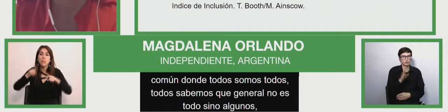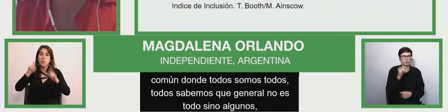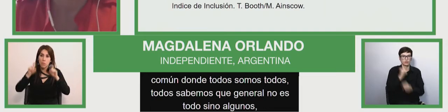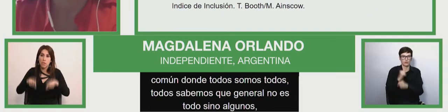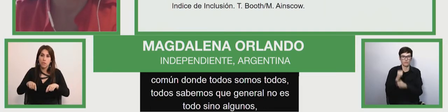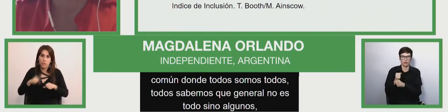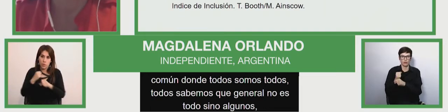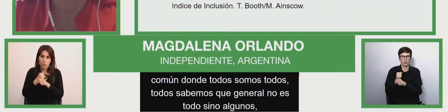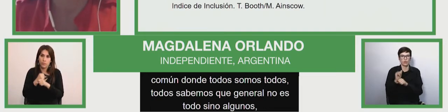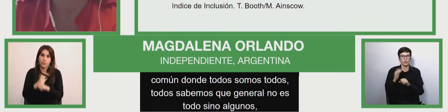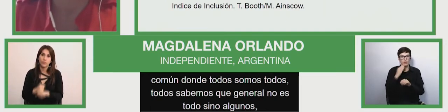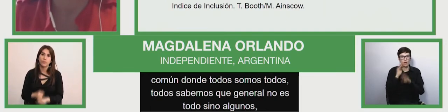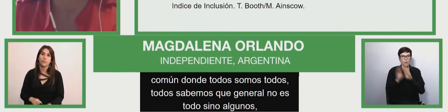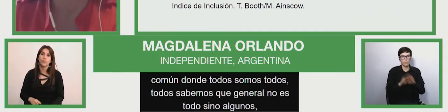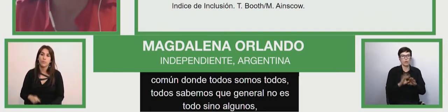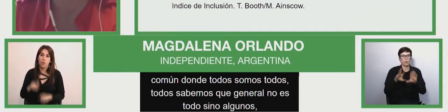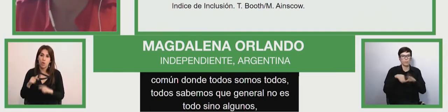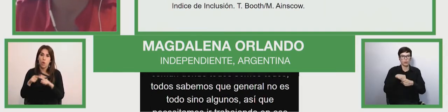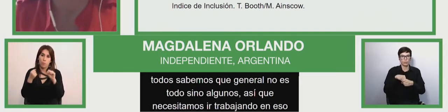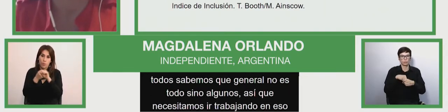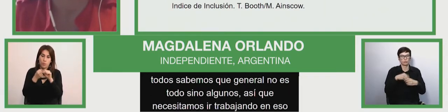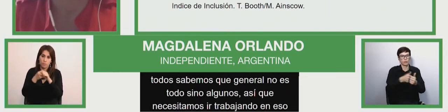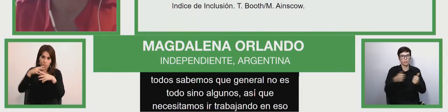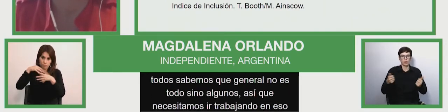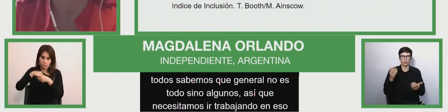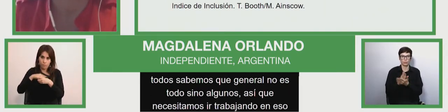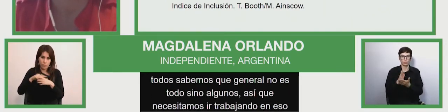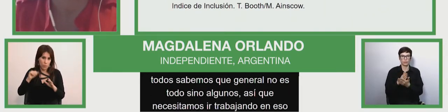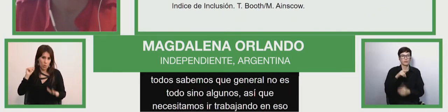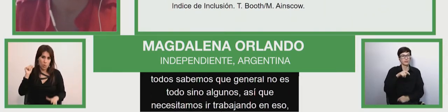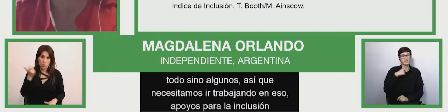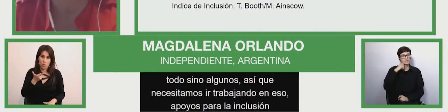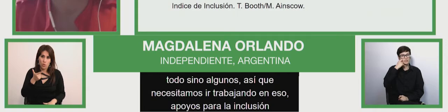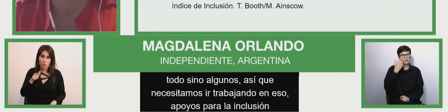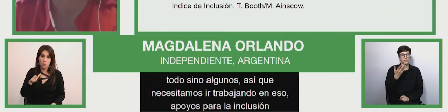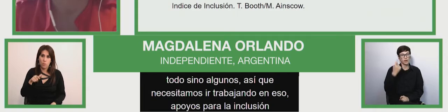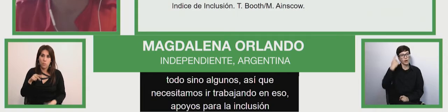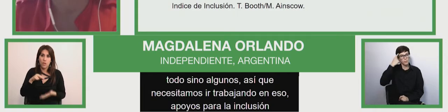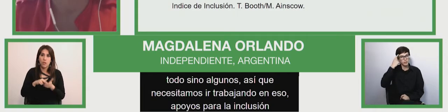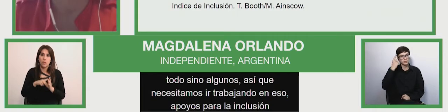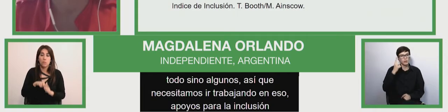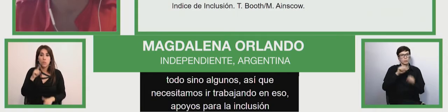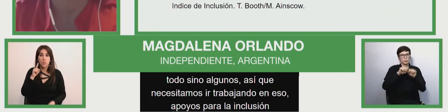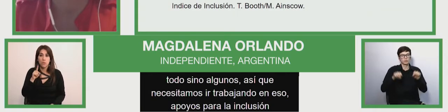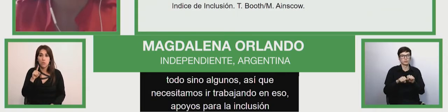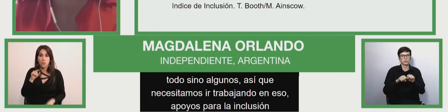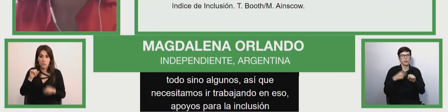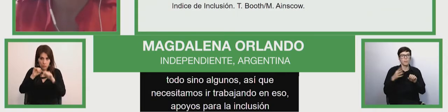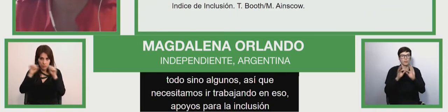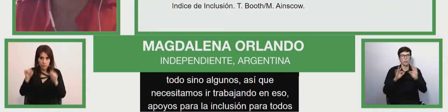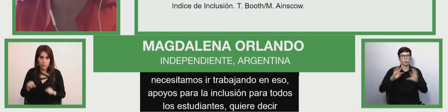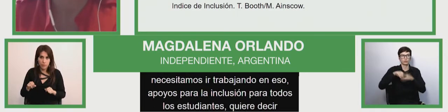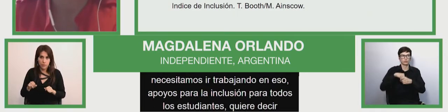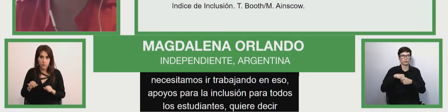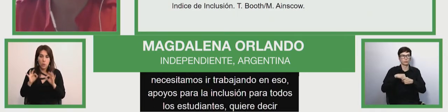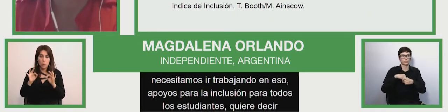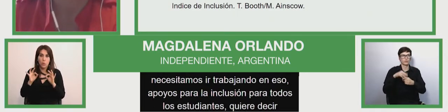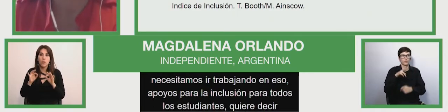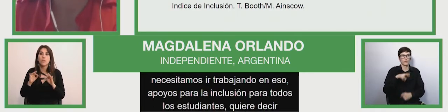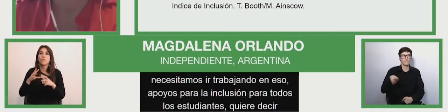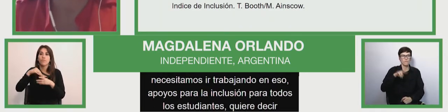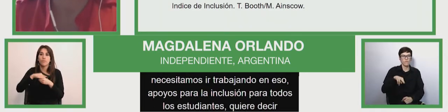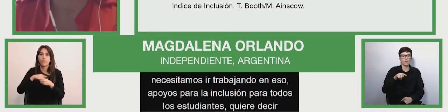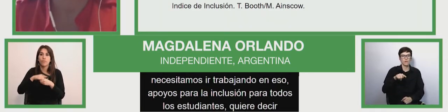y apoyos para la inclusión para todos los estudiantes. Entonces, esto quiere decir, pensar en un sistema de educación inclusiva, vuelve a remarcar